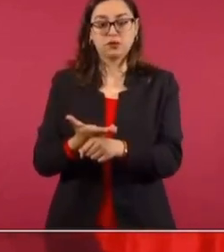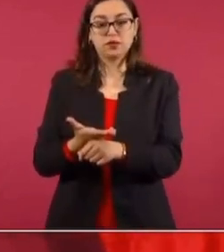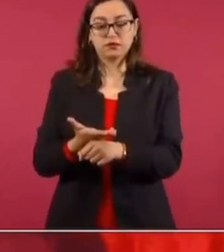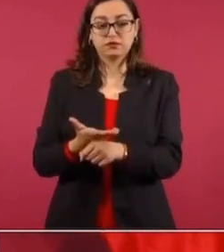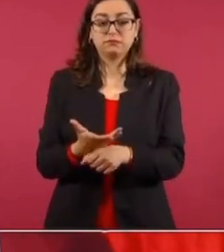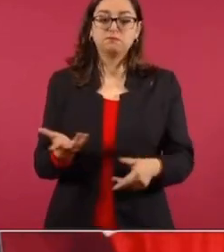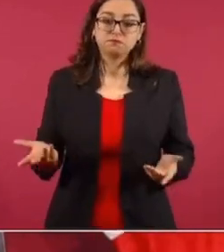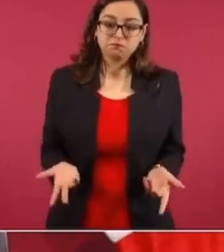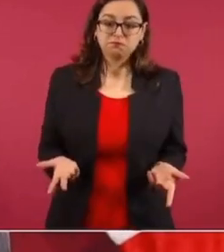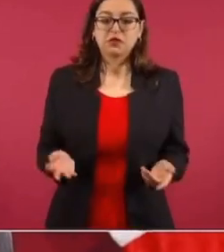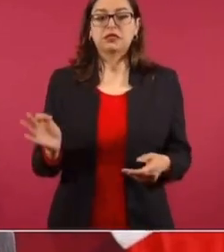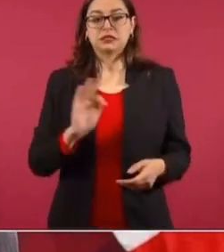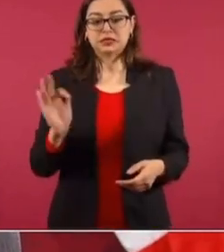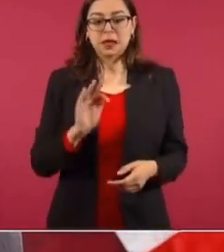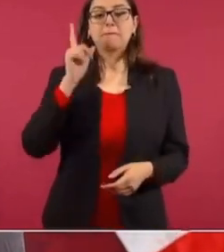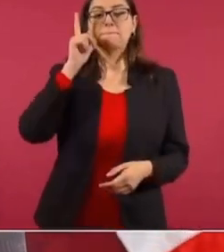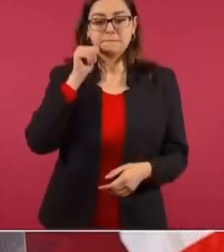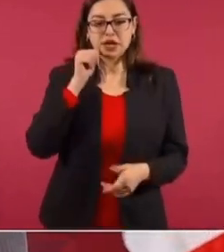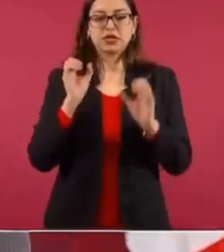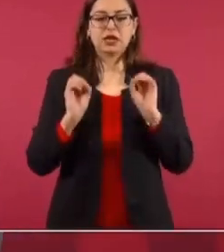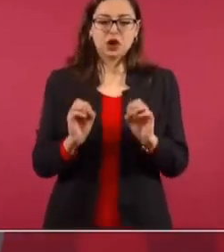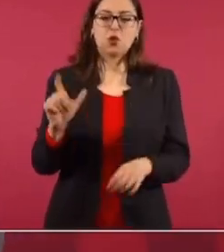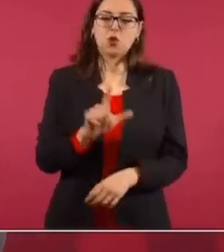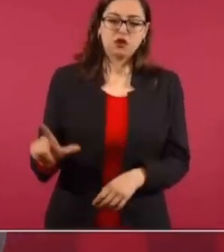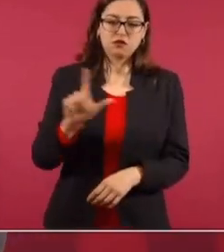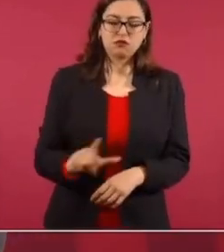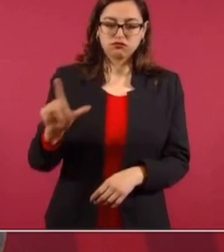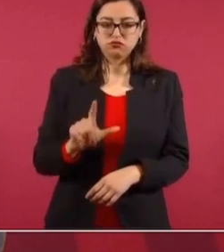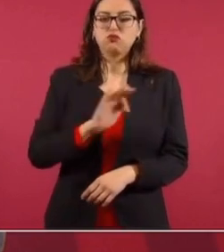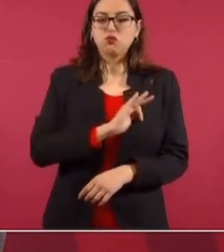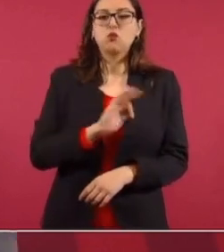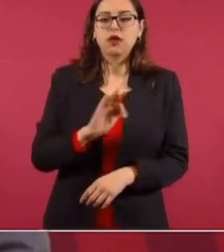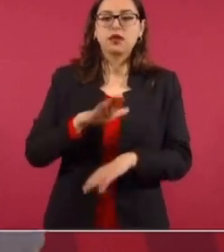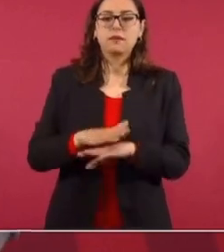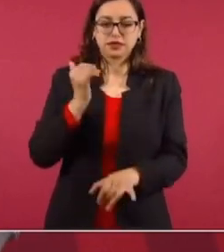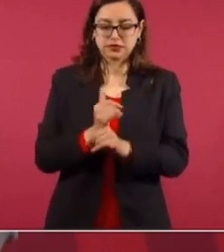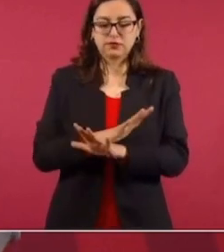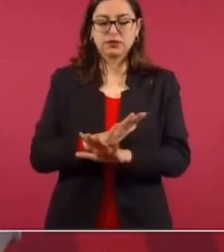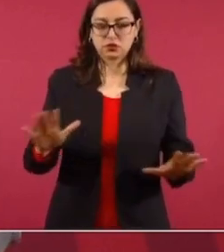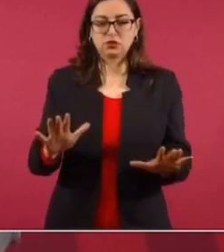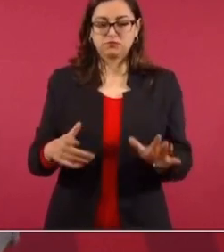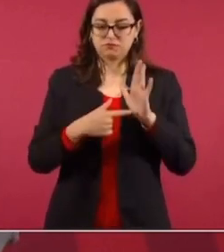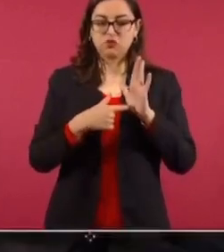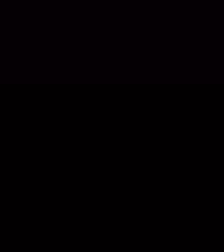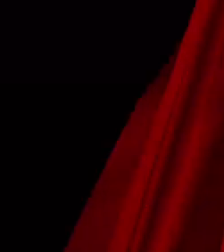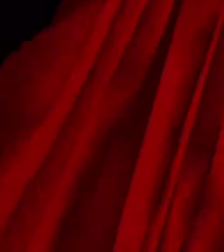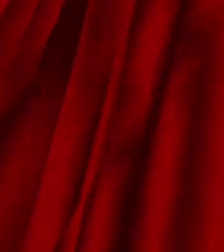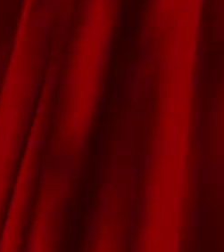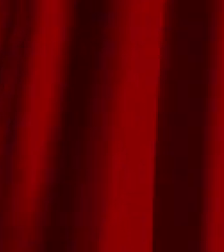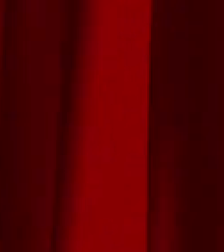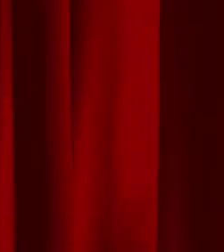mañana o el lunes que tengamos más información, la vamos a conocer.